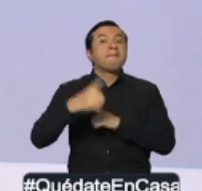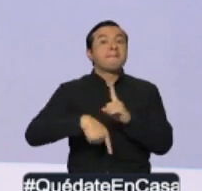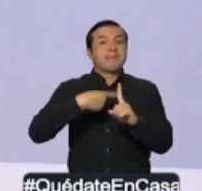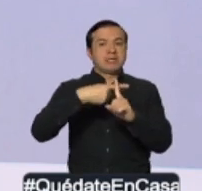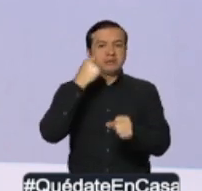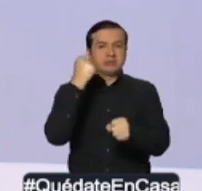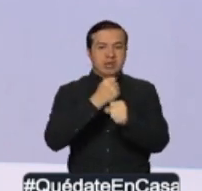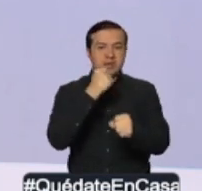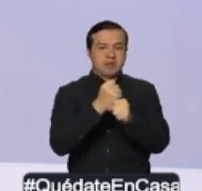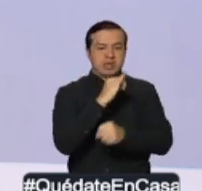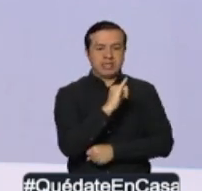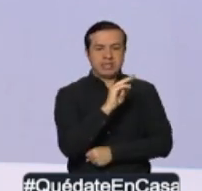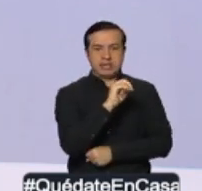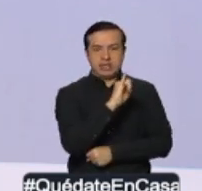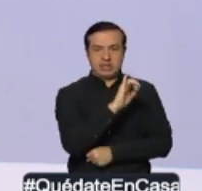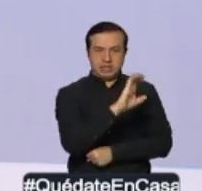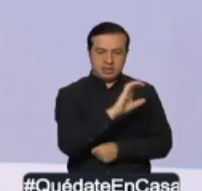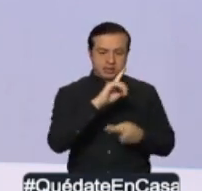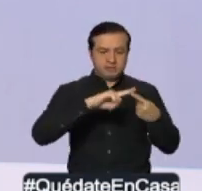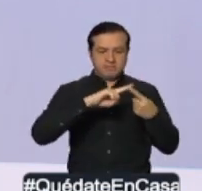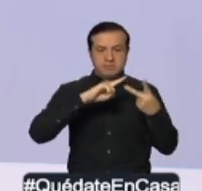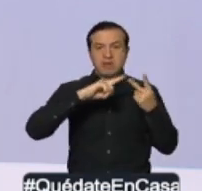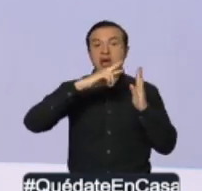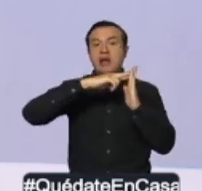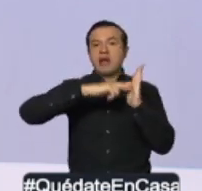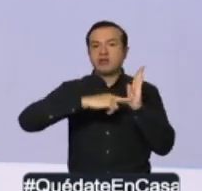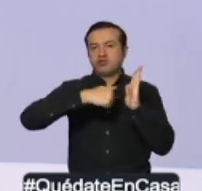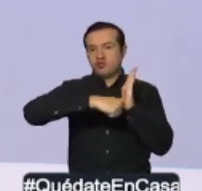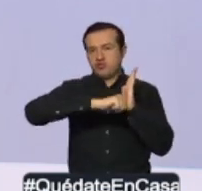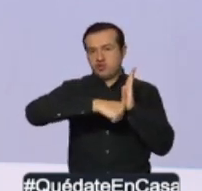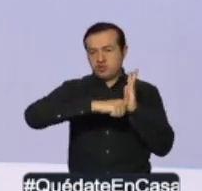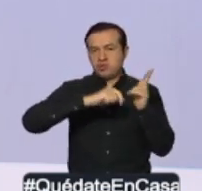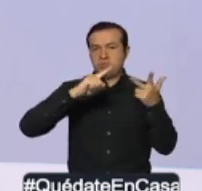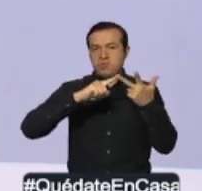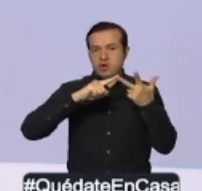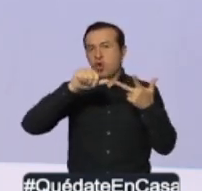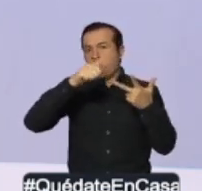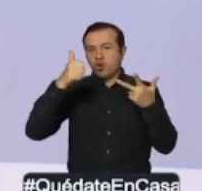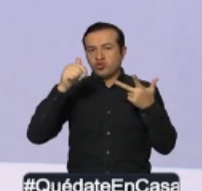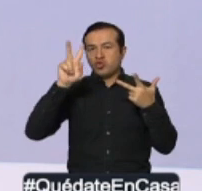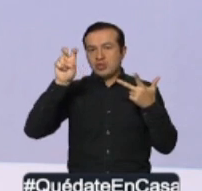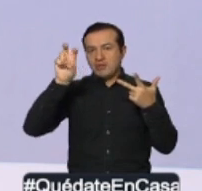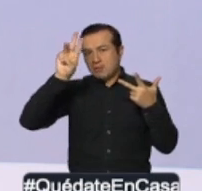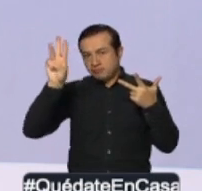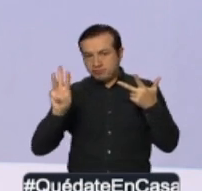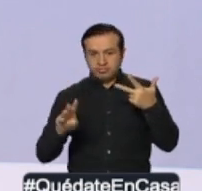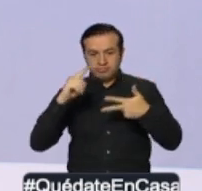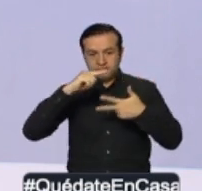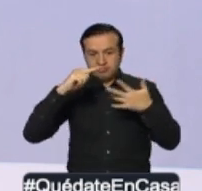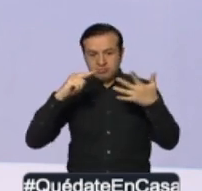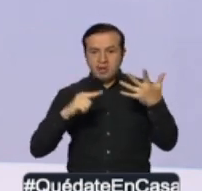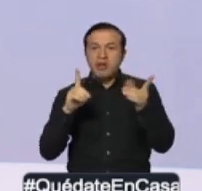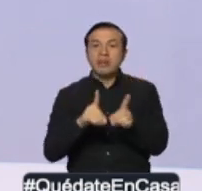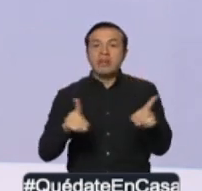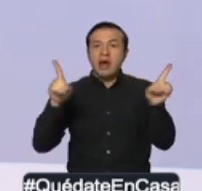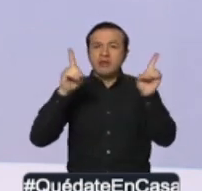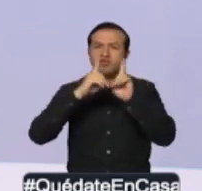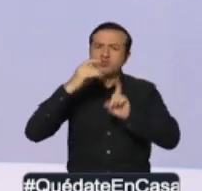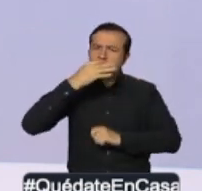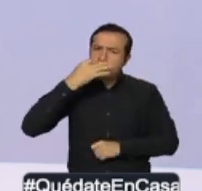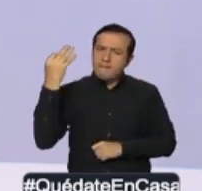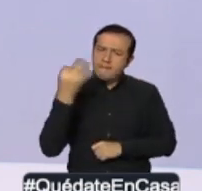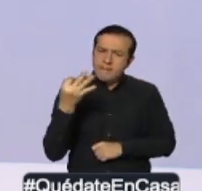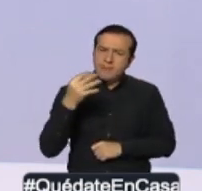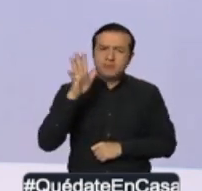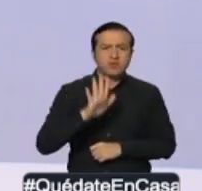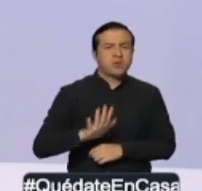entre INE, Registro Civil y los diferentes subsistemas de salud para recabar información oportuna a